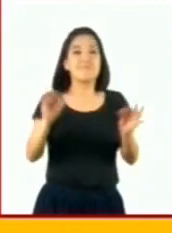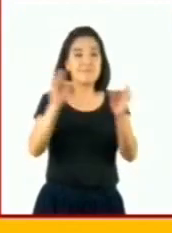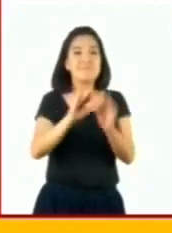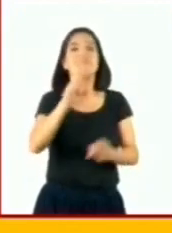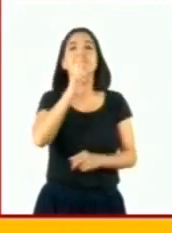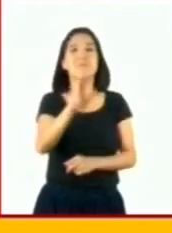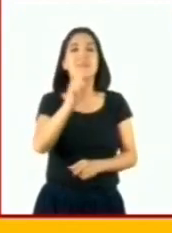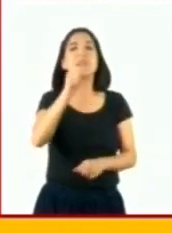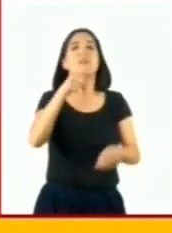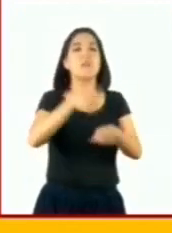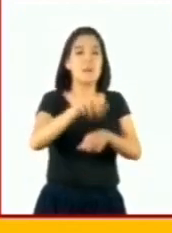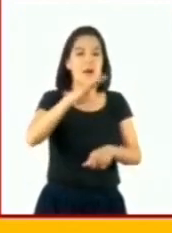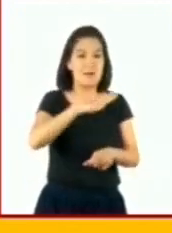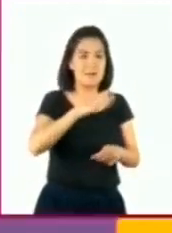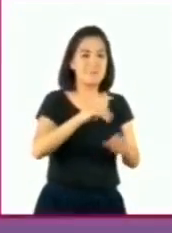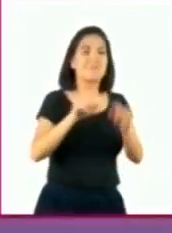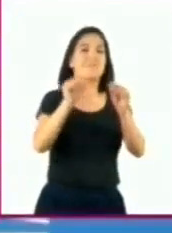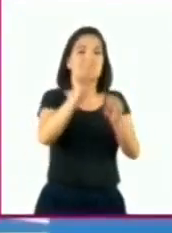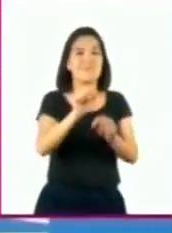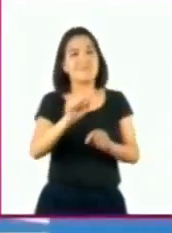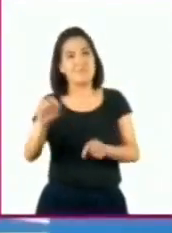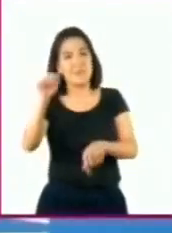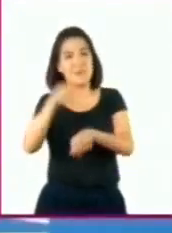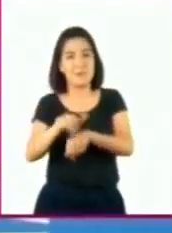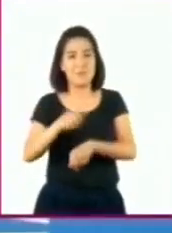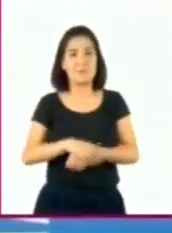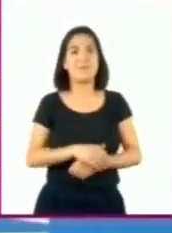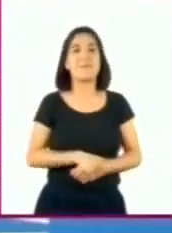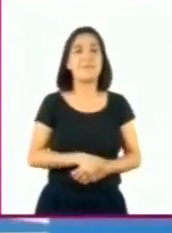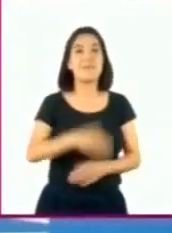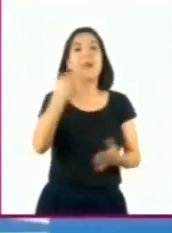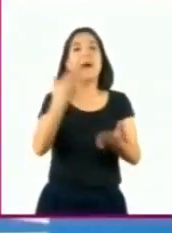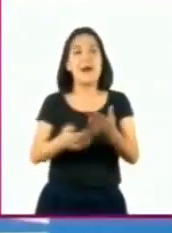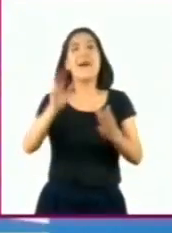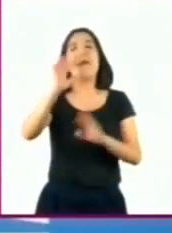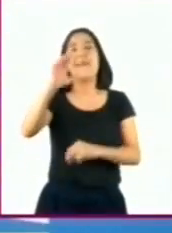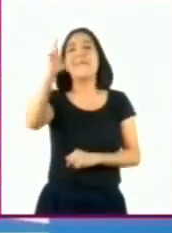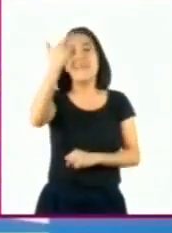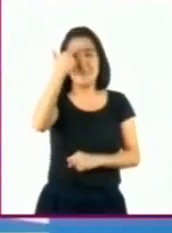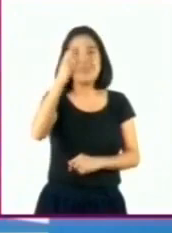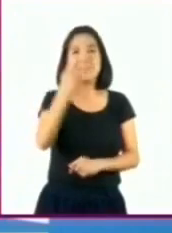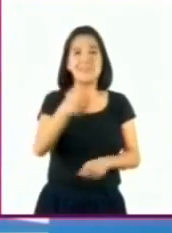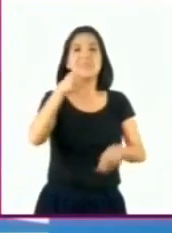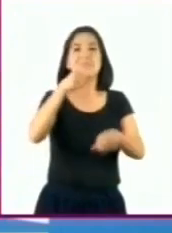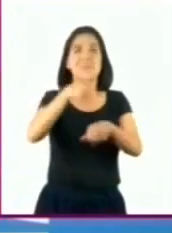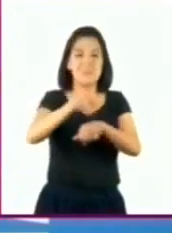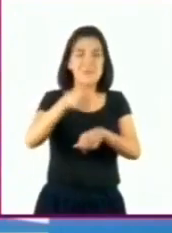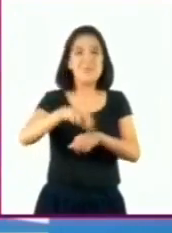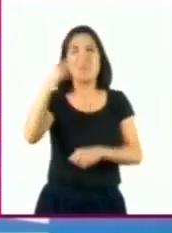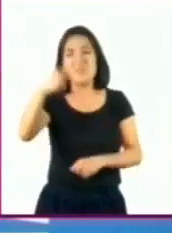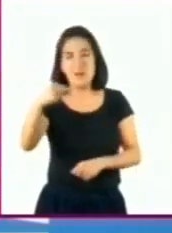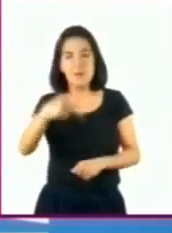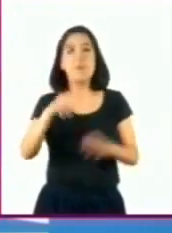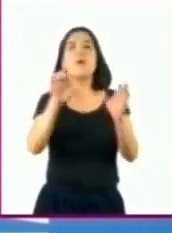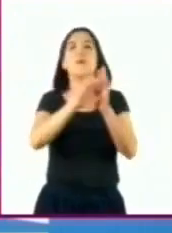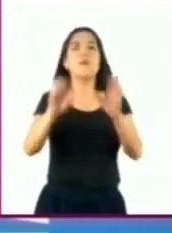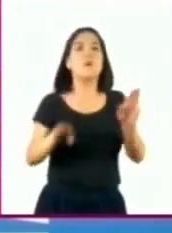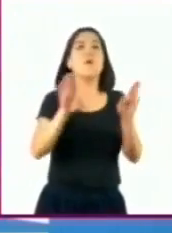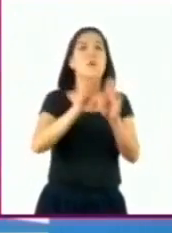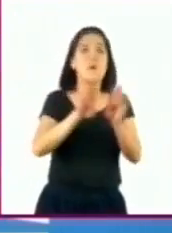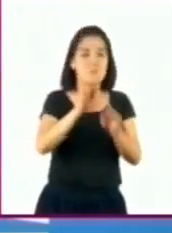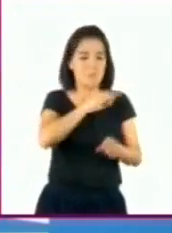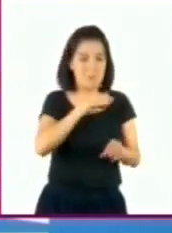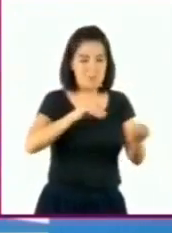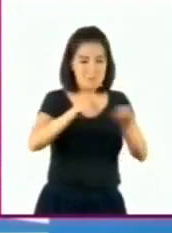posiciones en los números decimales. Ahora que recordamos estos nombres, vayamos con un ejemplo de cómo pueden ubicar